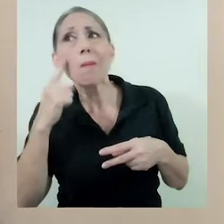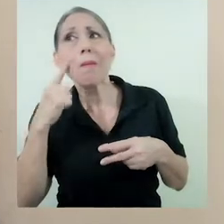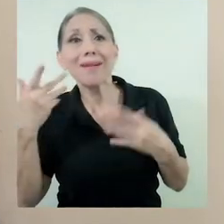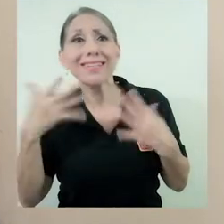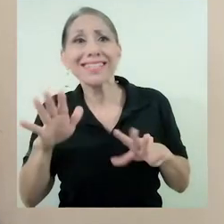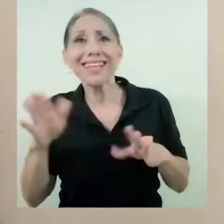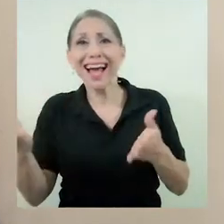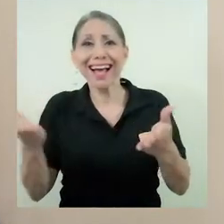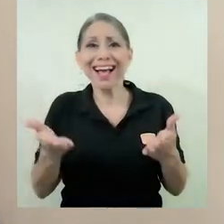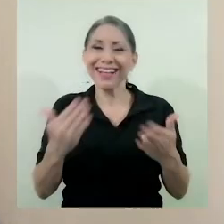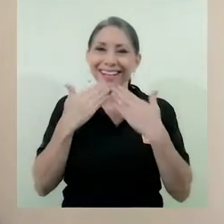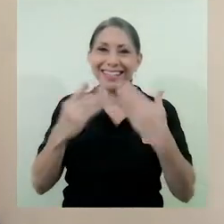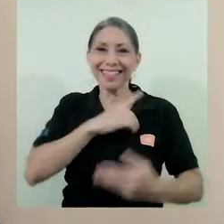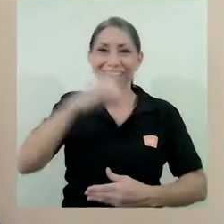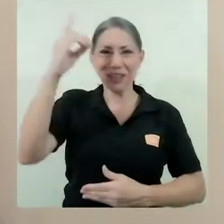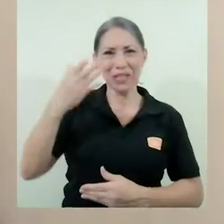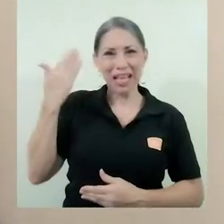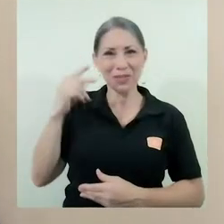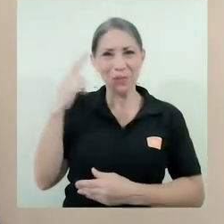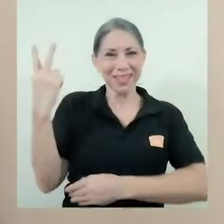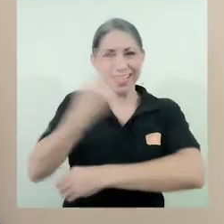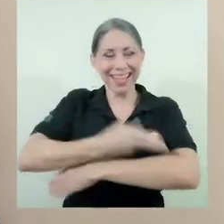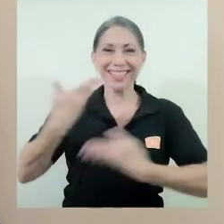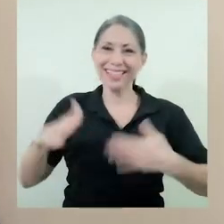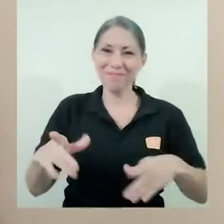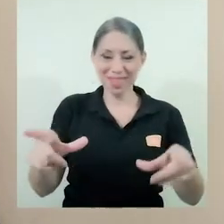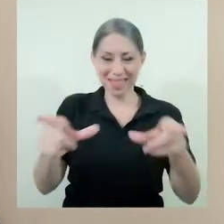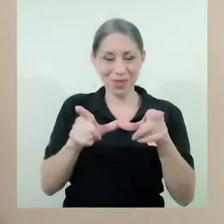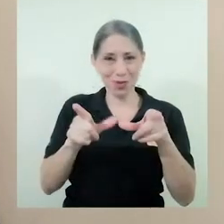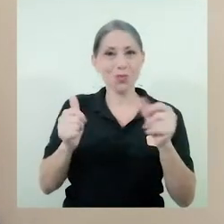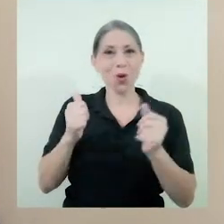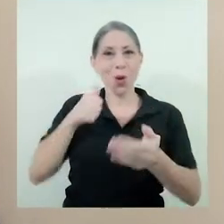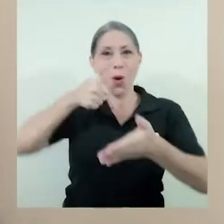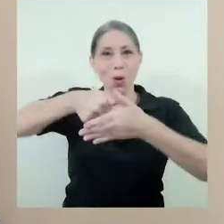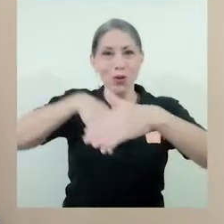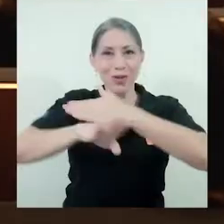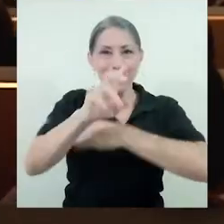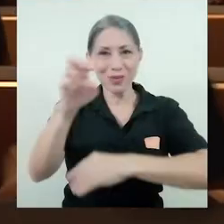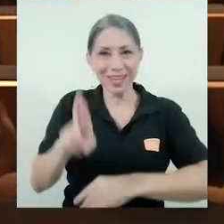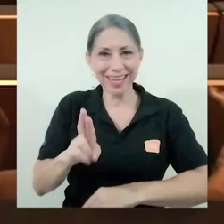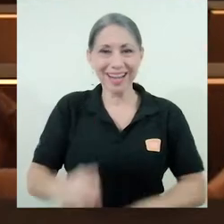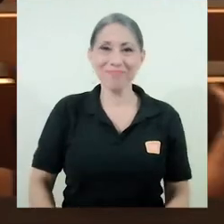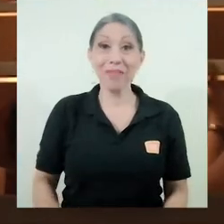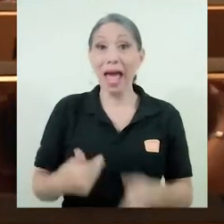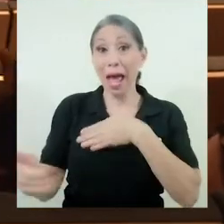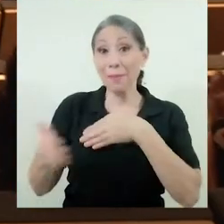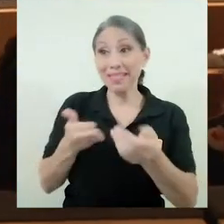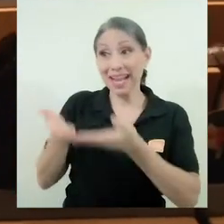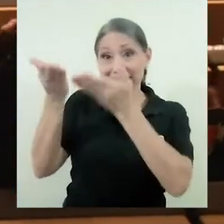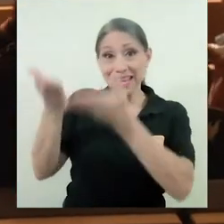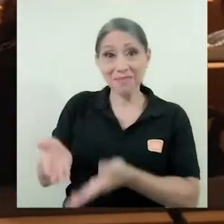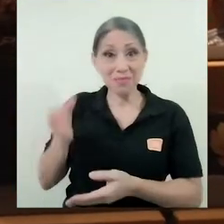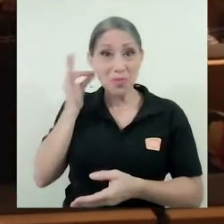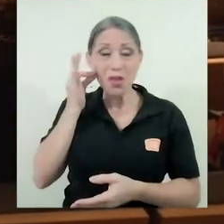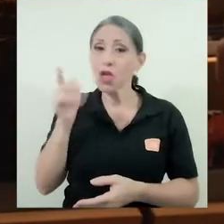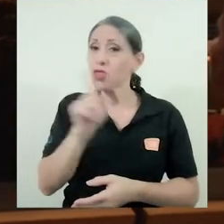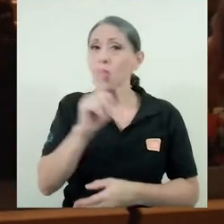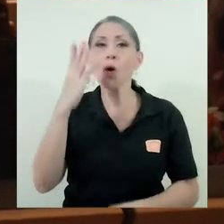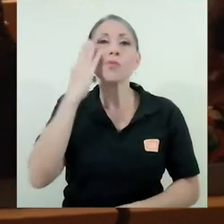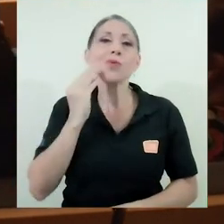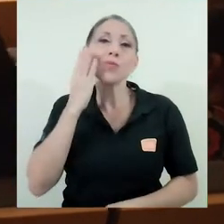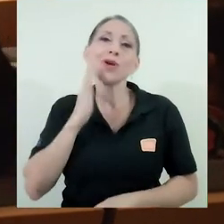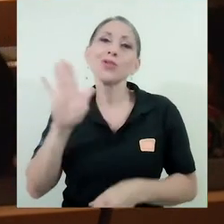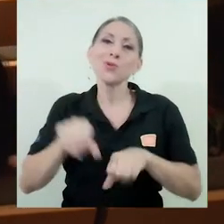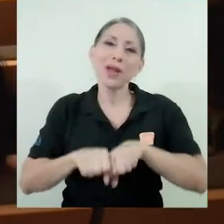mensajero. Hasta que, gracias a Dios, hace un par de días llegó mi título por Correos de Costa Rica. A pesar de que María Lourdes no